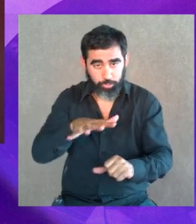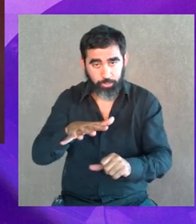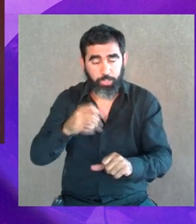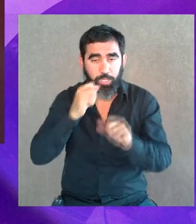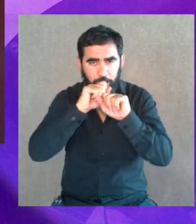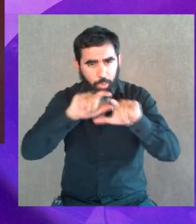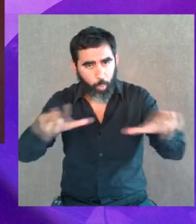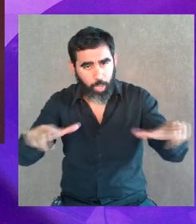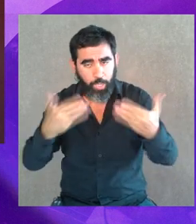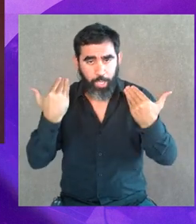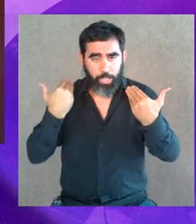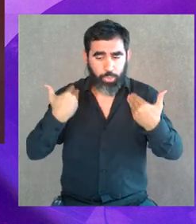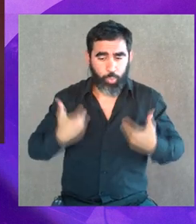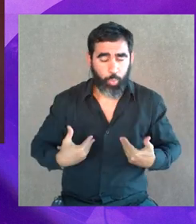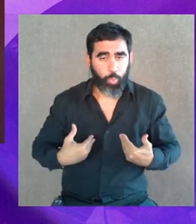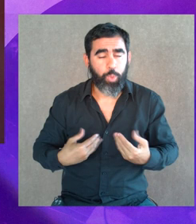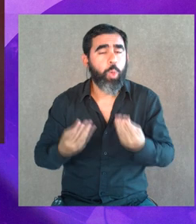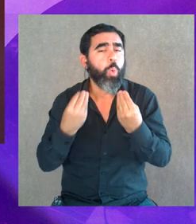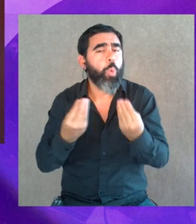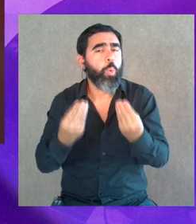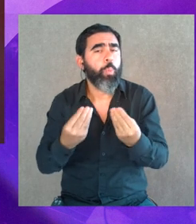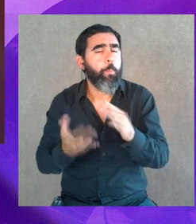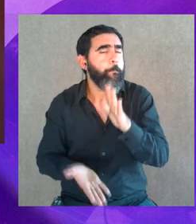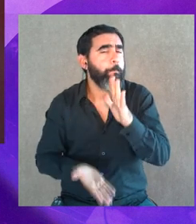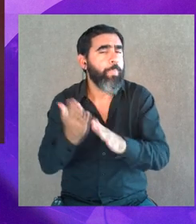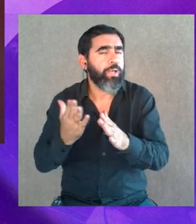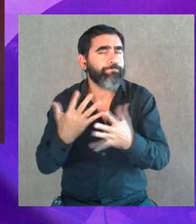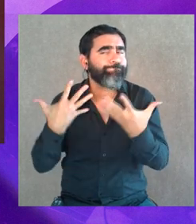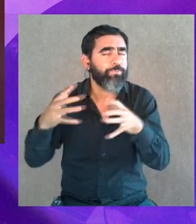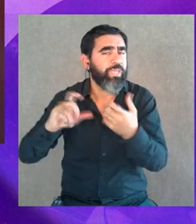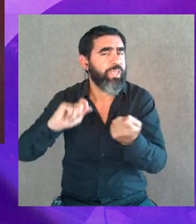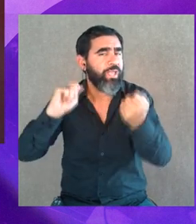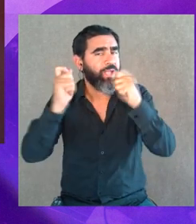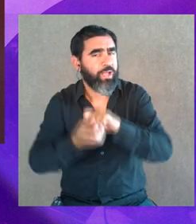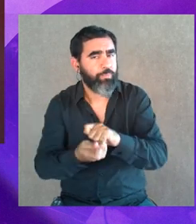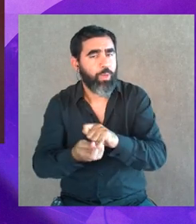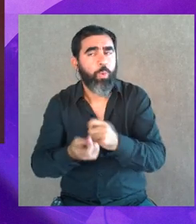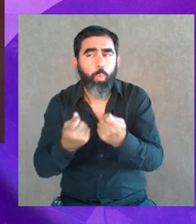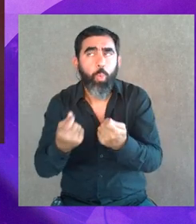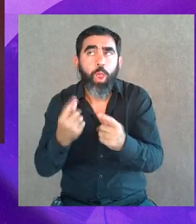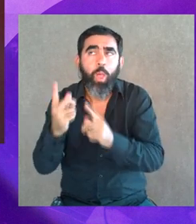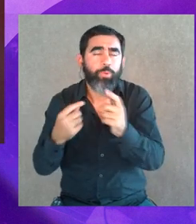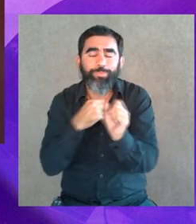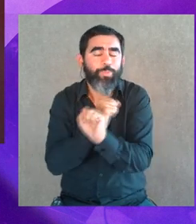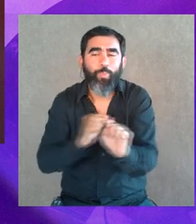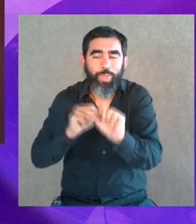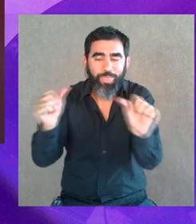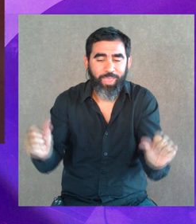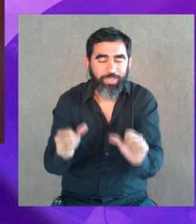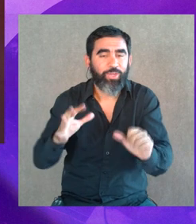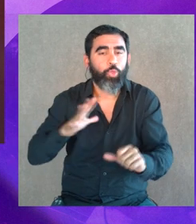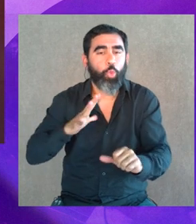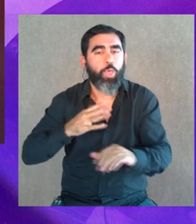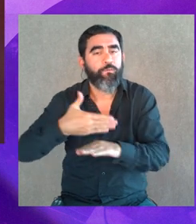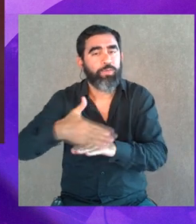estereotipos, lenguajes, comportamientos, ¿cuáles fueron los más resistidos? ¿cuáles aún no hemos logrado implementar?